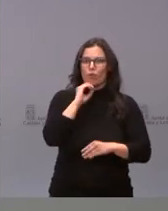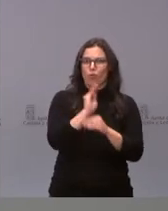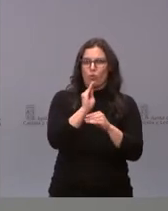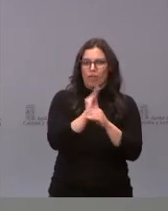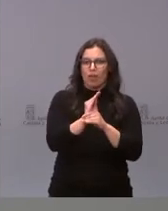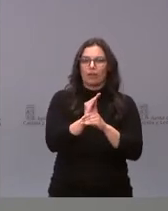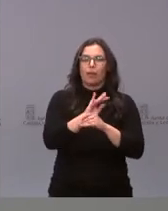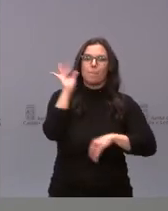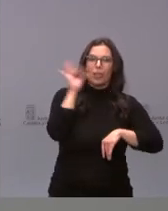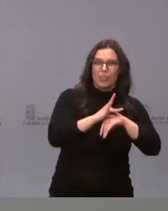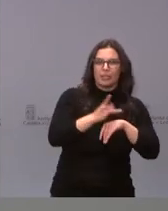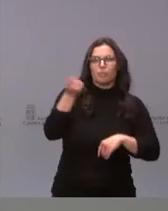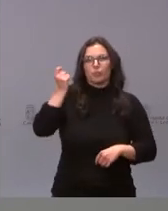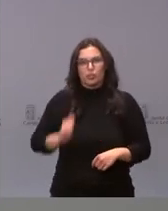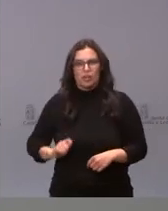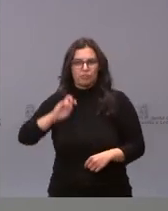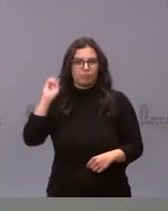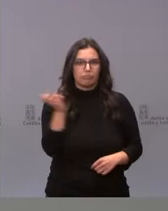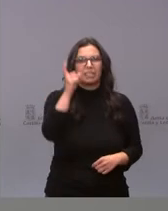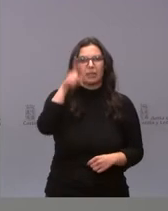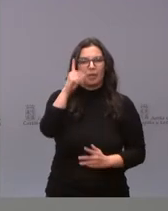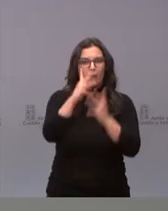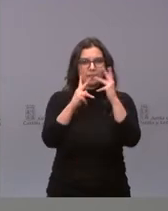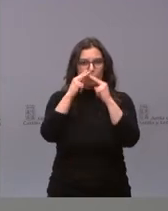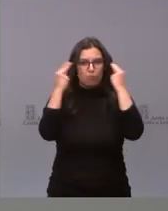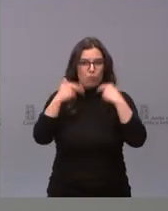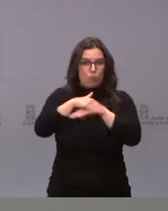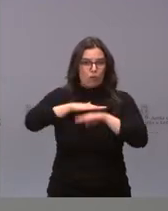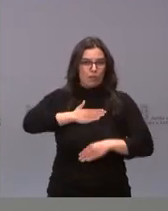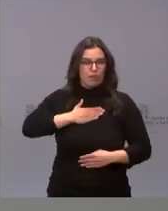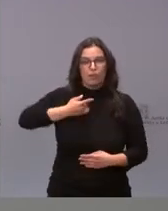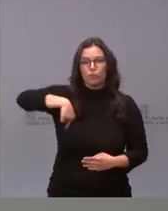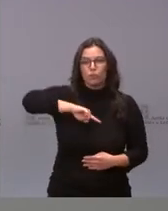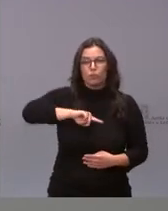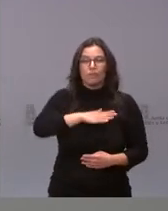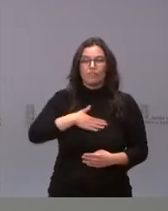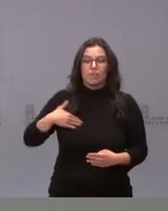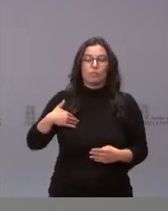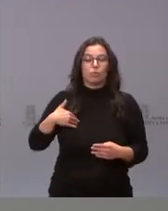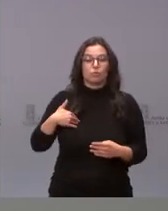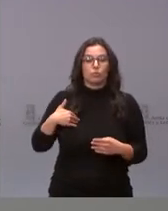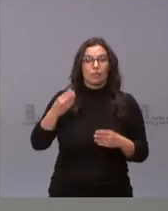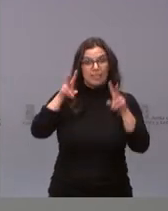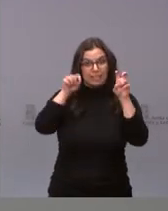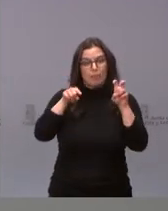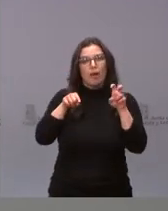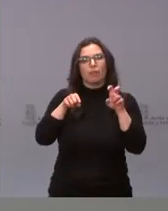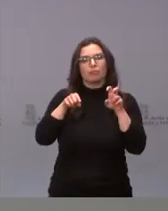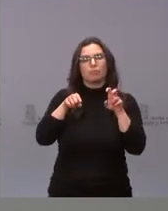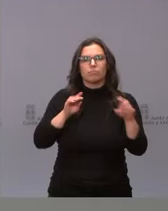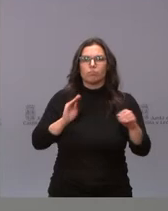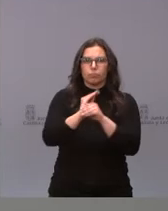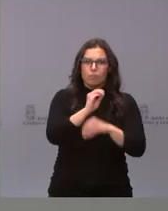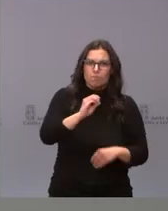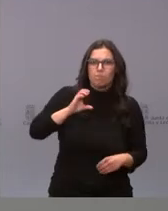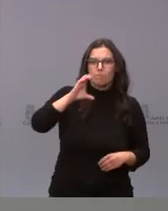profesionales y también de la administración. Nosotros queremos seguir el camino iniciado en este tema, aumentando su financiación,